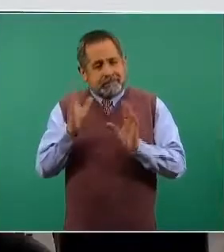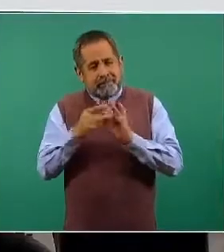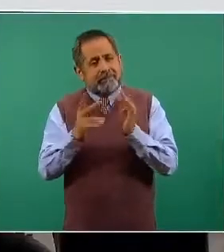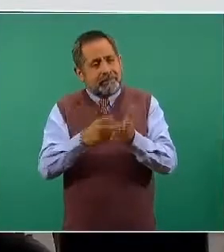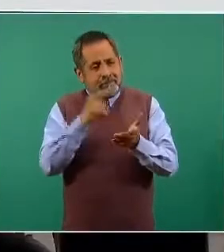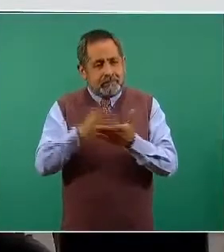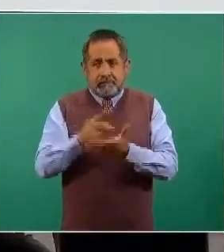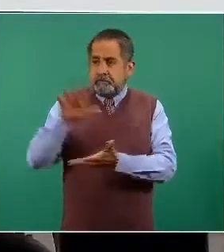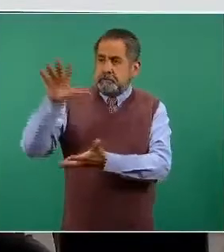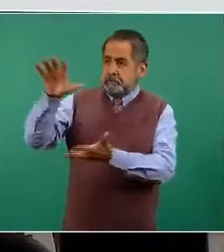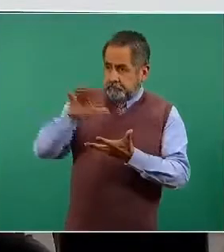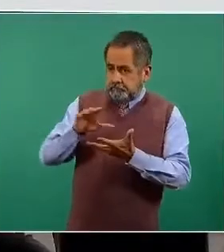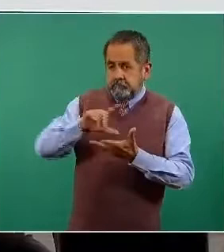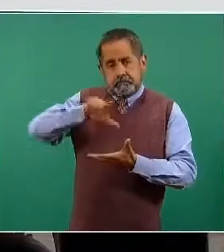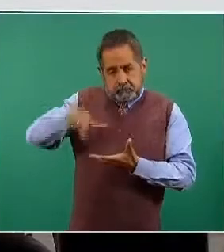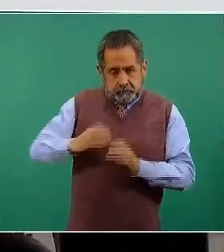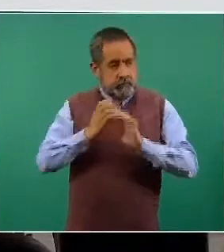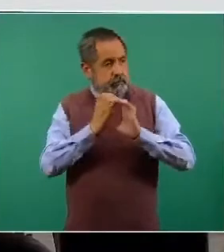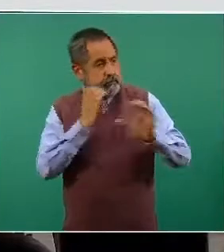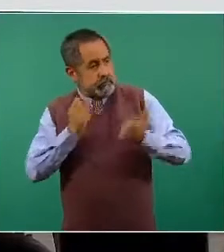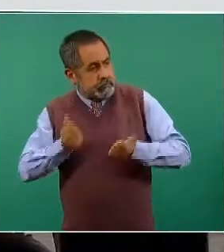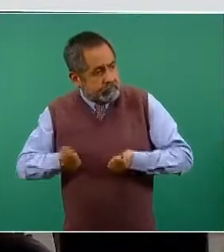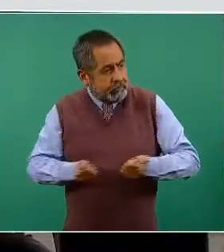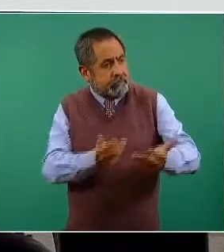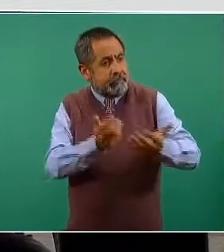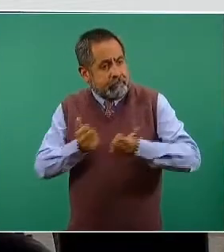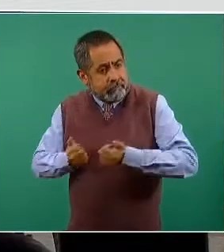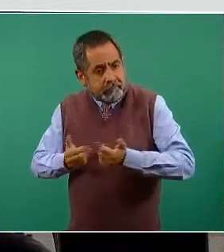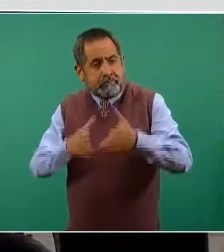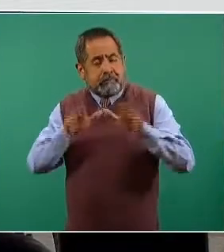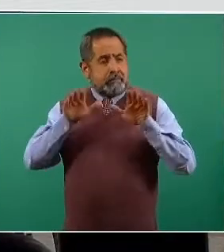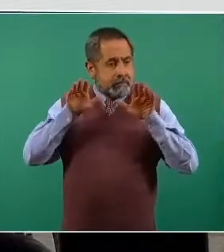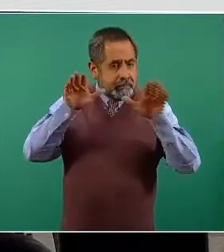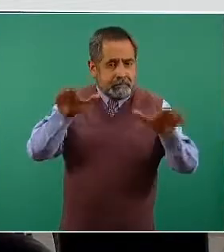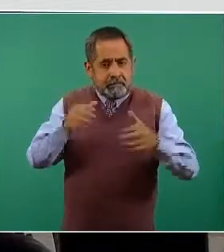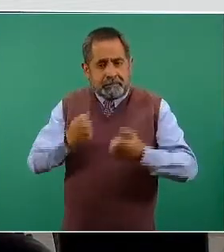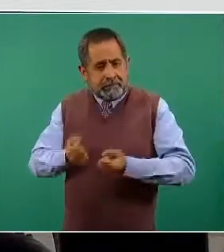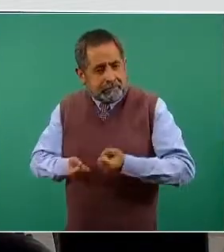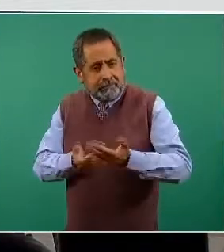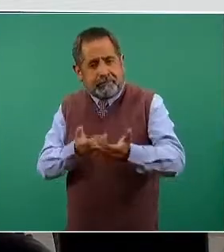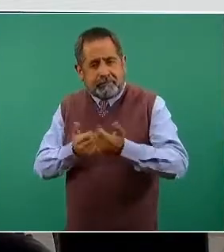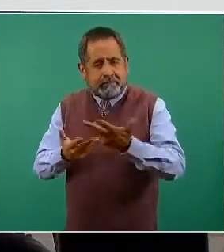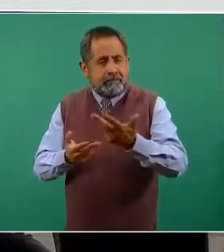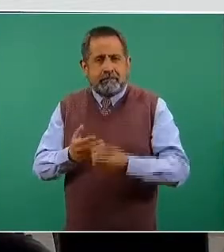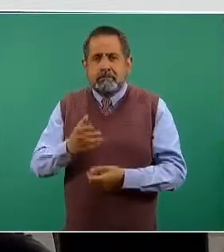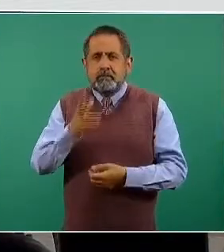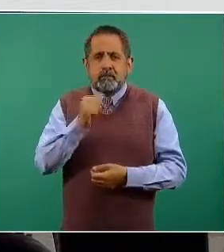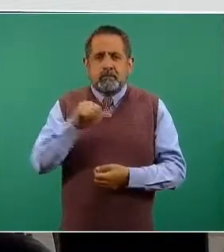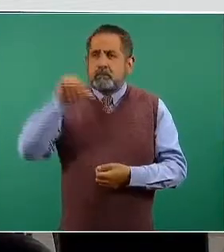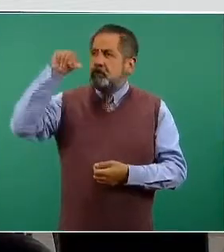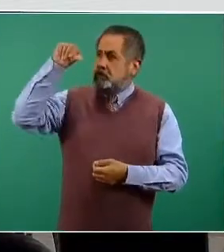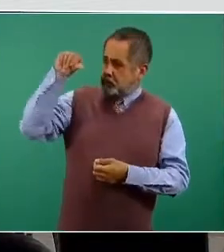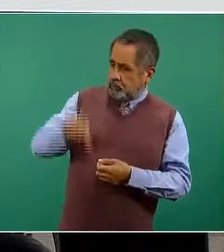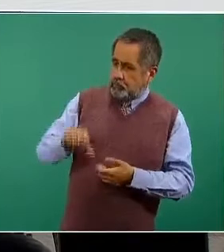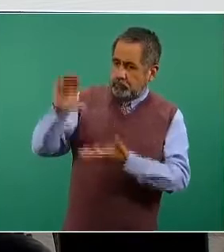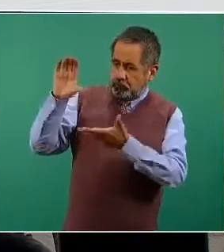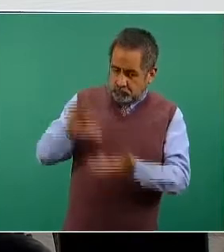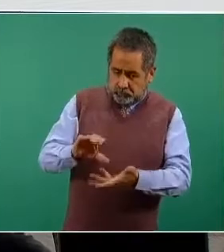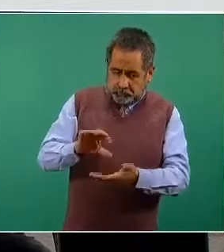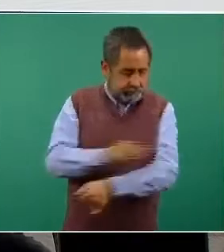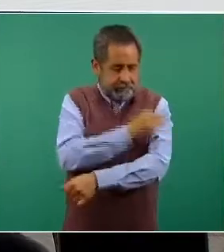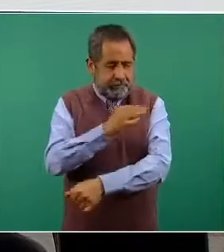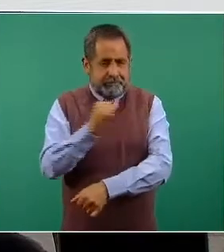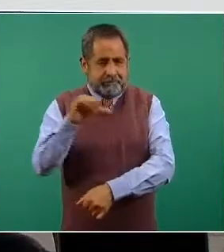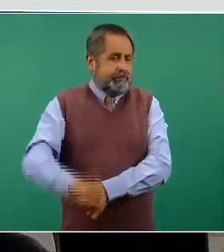rutas terrestres y aéreas de distribución de la vacuna. Esto no es que automáticamente cuando pisa, cuando